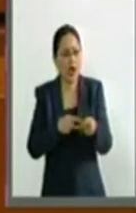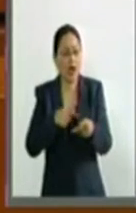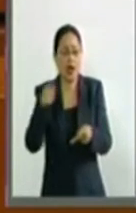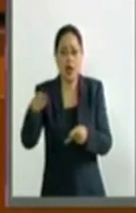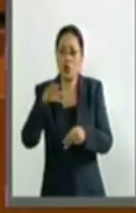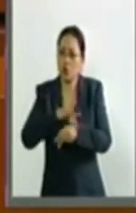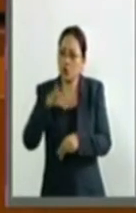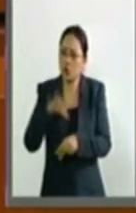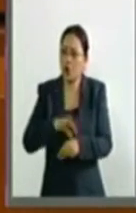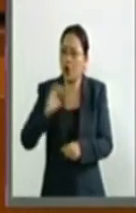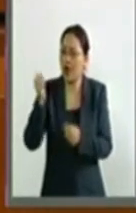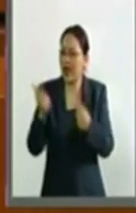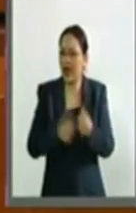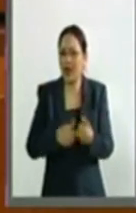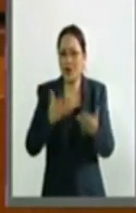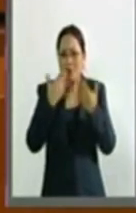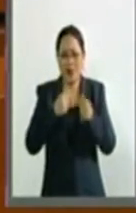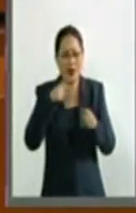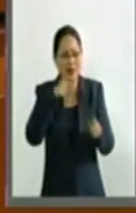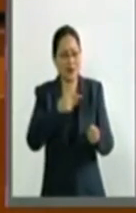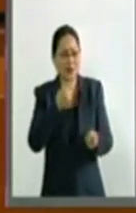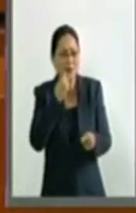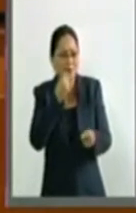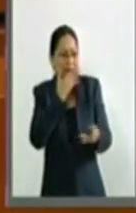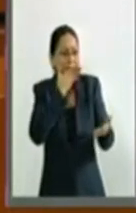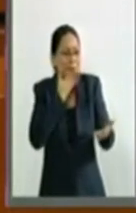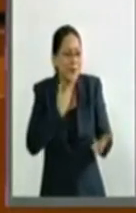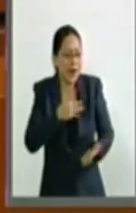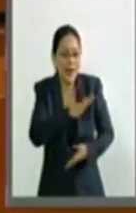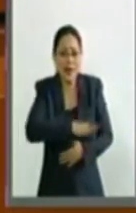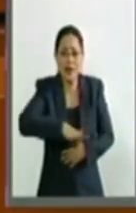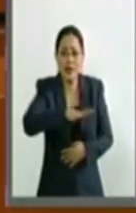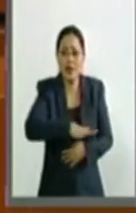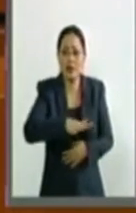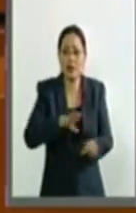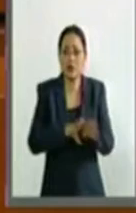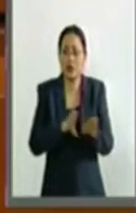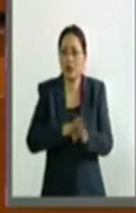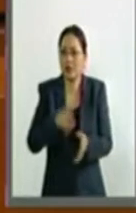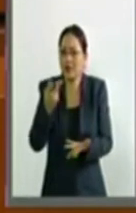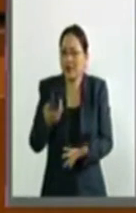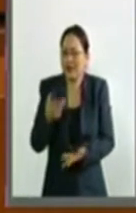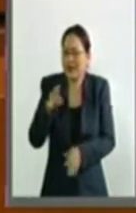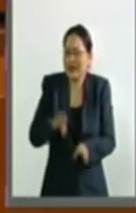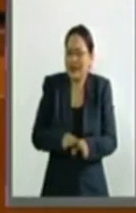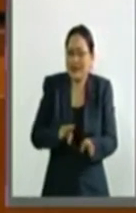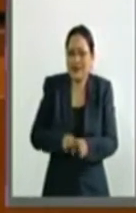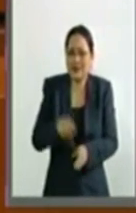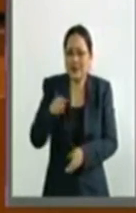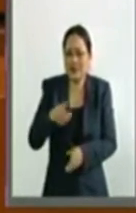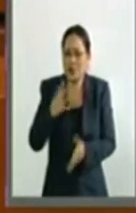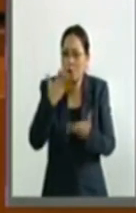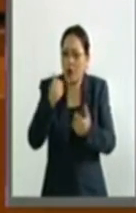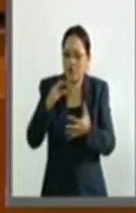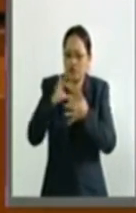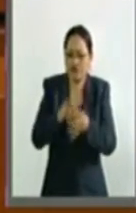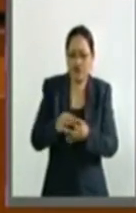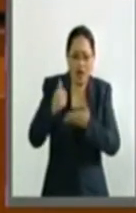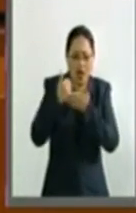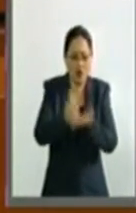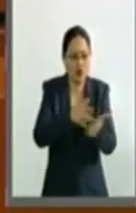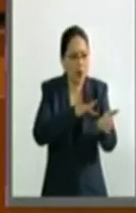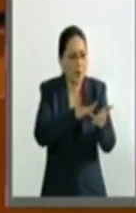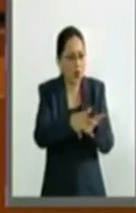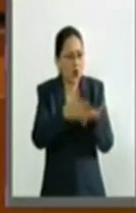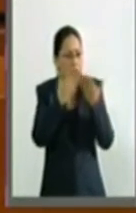médico, o por no darles un plato de comida. Esto ha caído en una ingratitud y en una falta de solidaridad, de apoyo